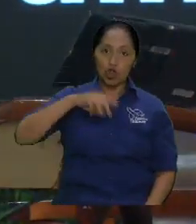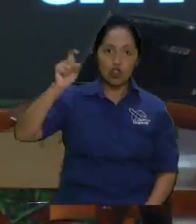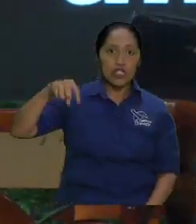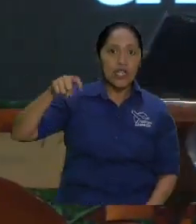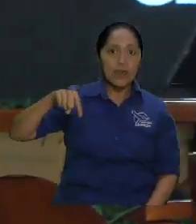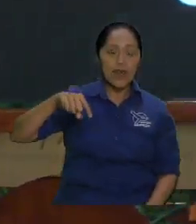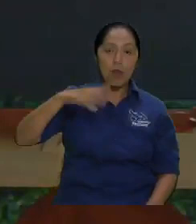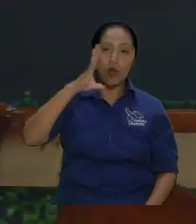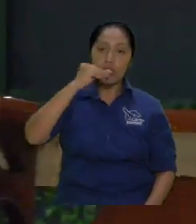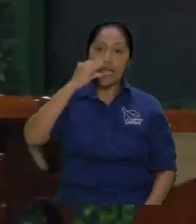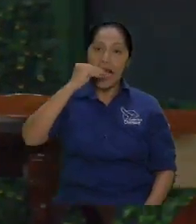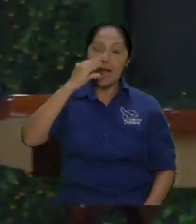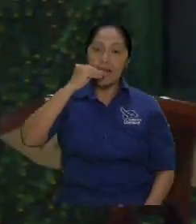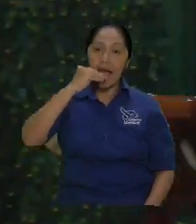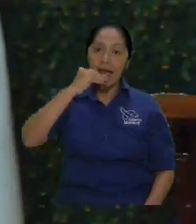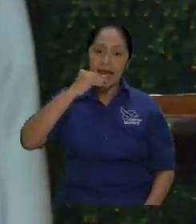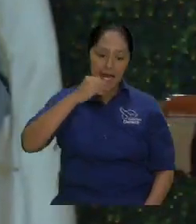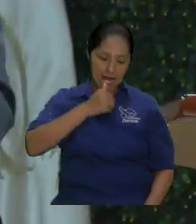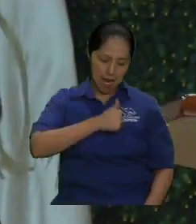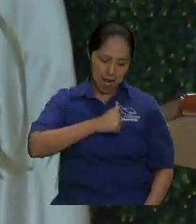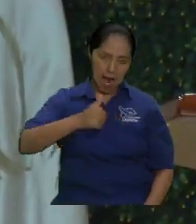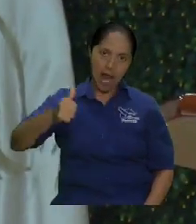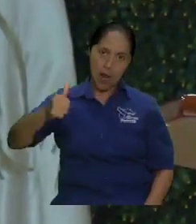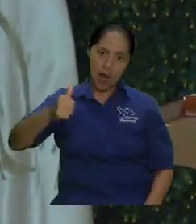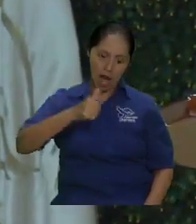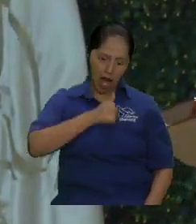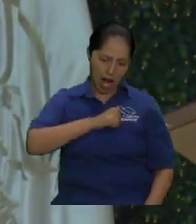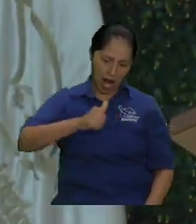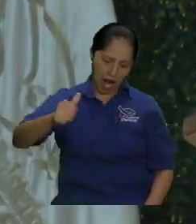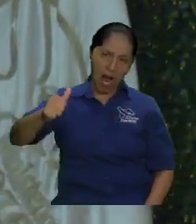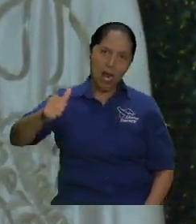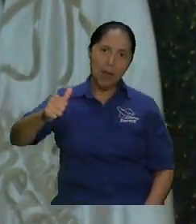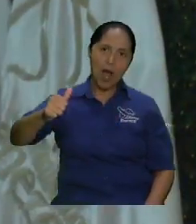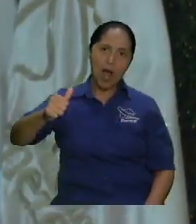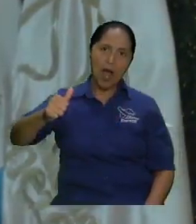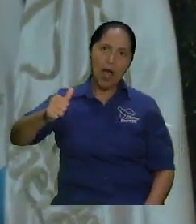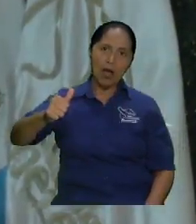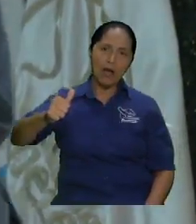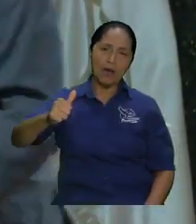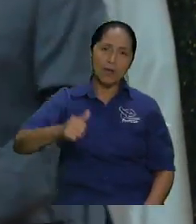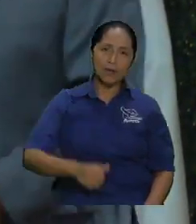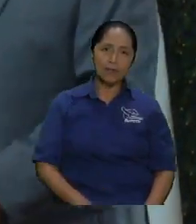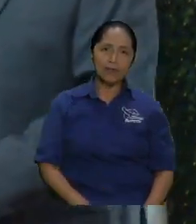favores y de bienes y tu misericordia y te corona el año con beneficios.